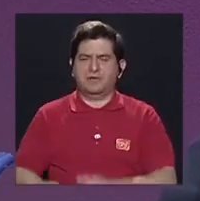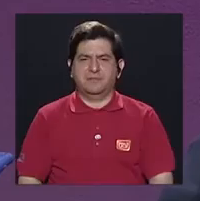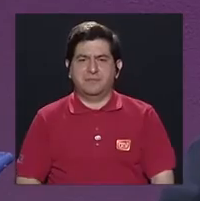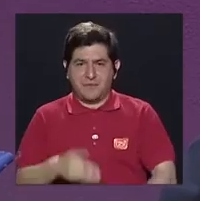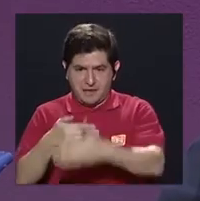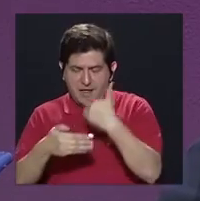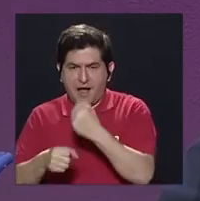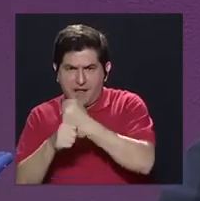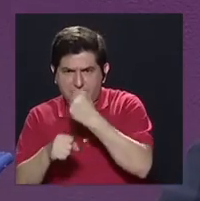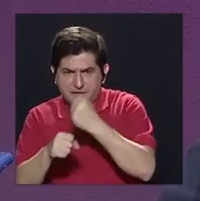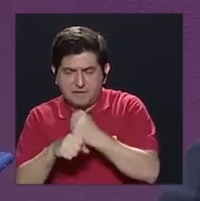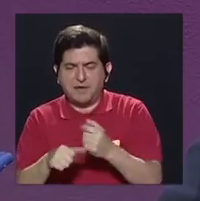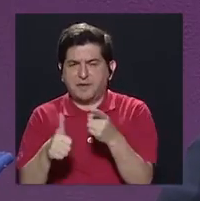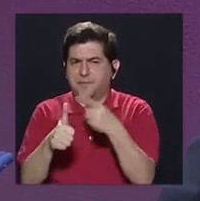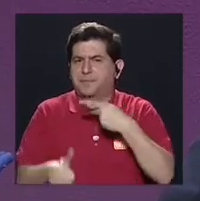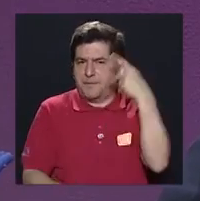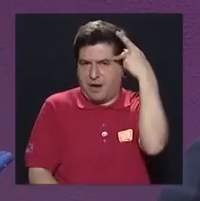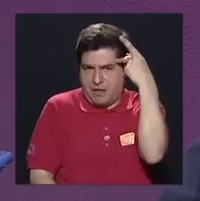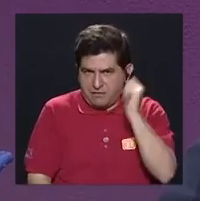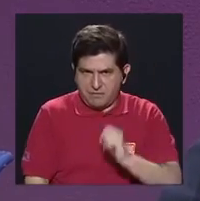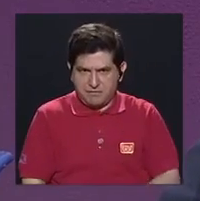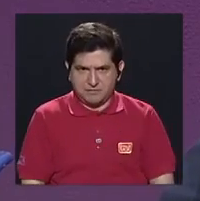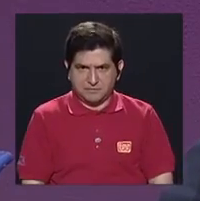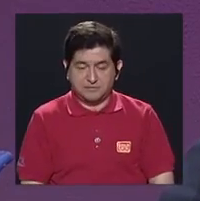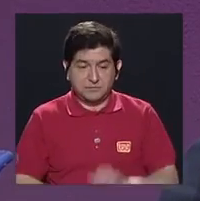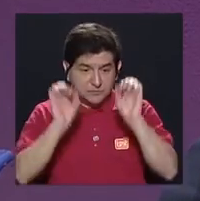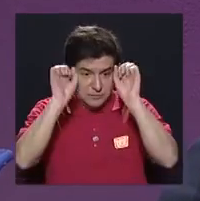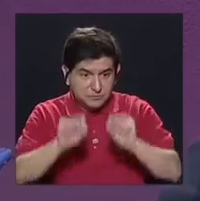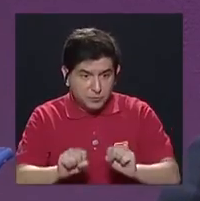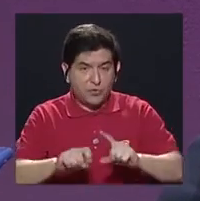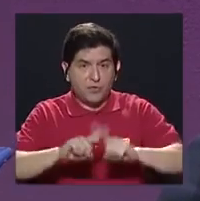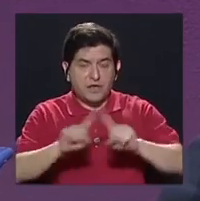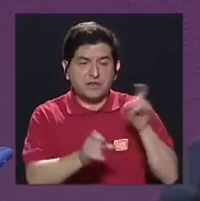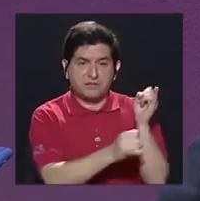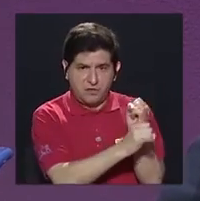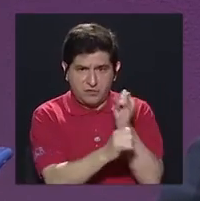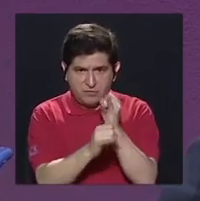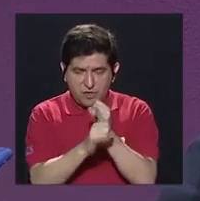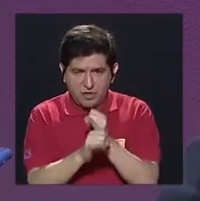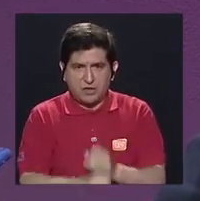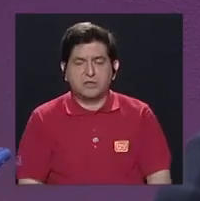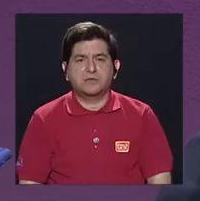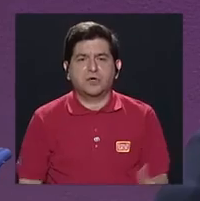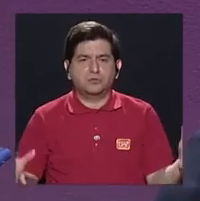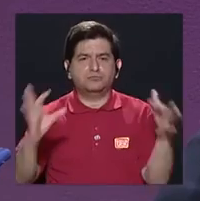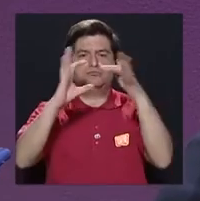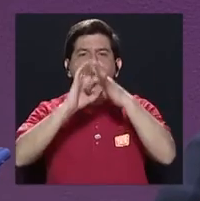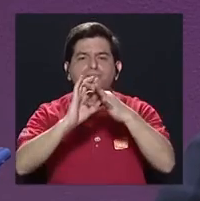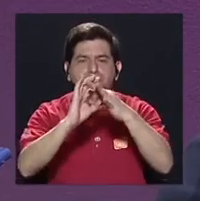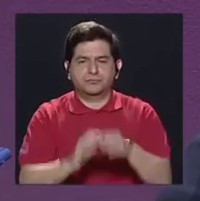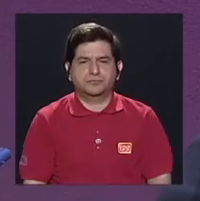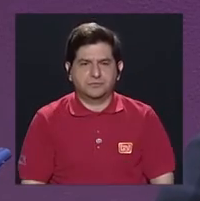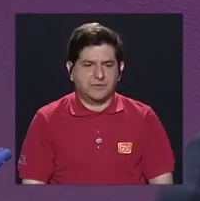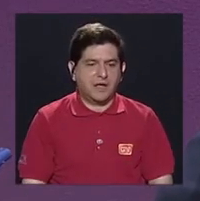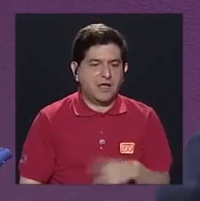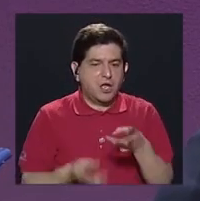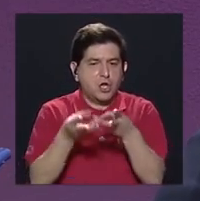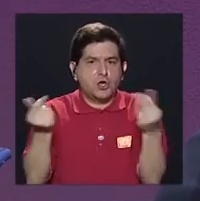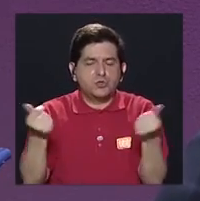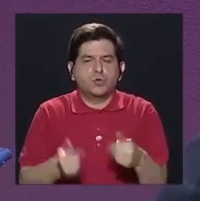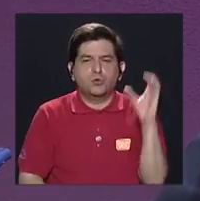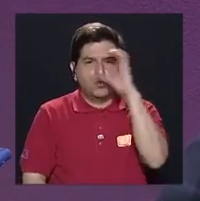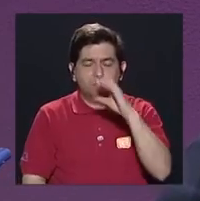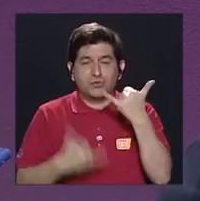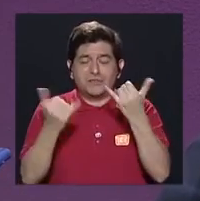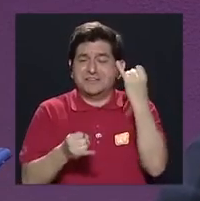entrar a trabajar con los padres para poder ya con otras instituciones poder articular y buscar la solución. Ok,